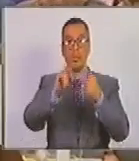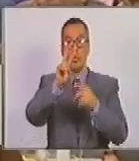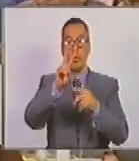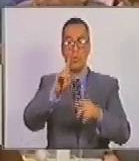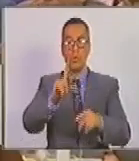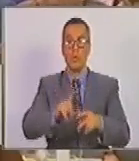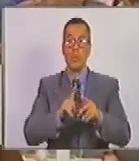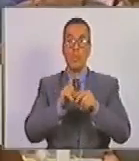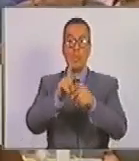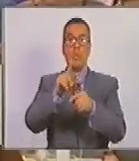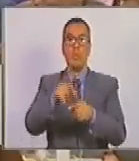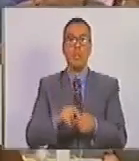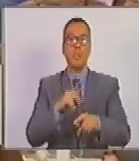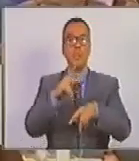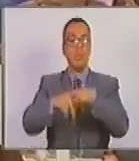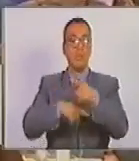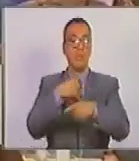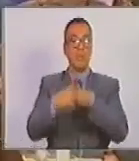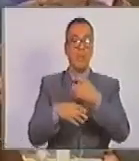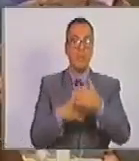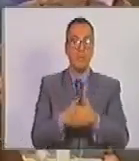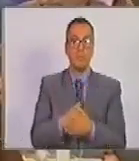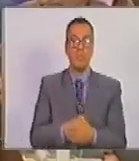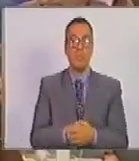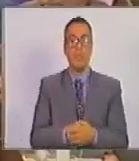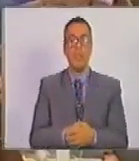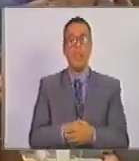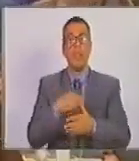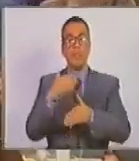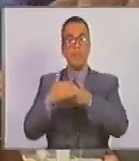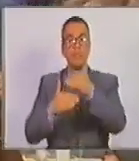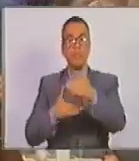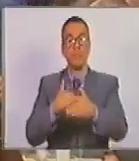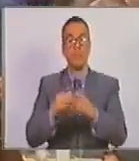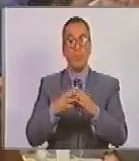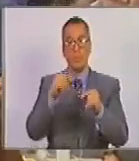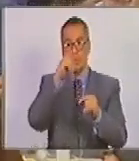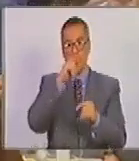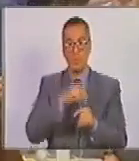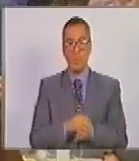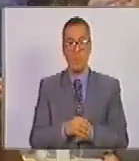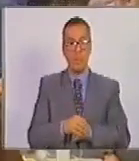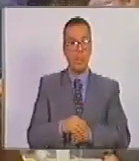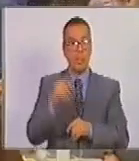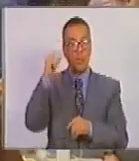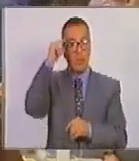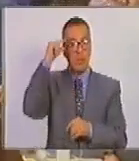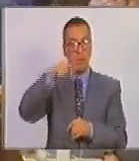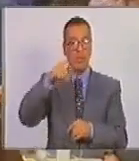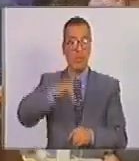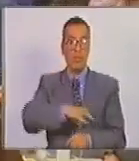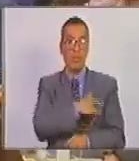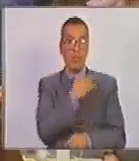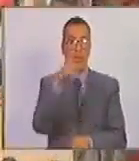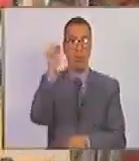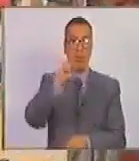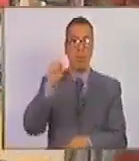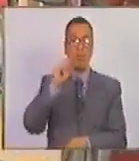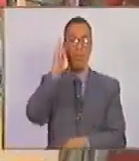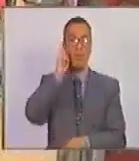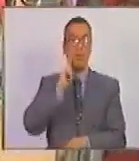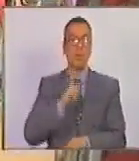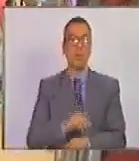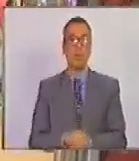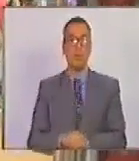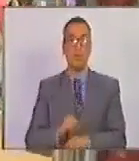para ir desarrollando a medida que transcurrieron los años en lo que hoy es la Universidad Simón Bolívar.